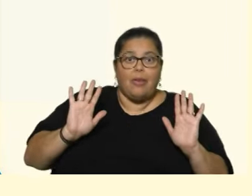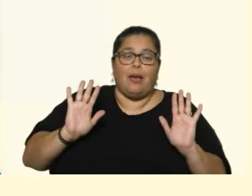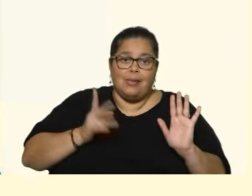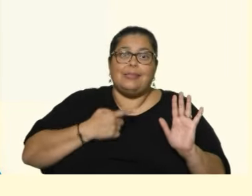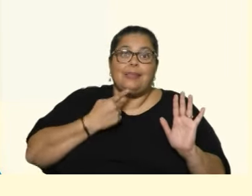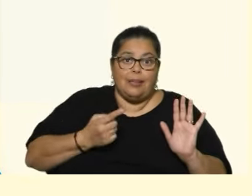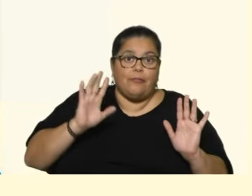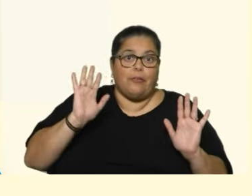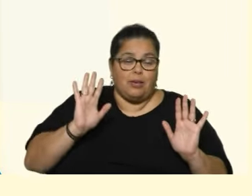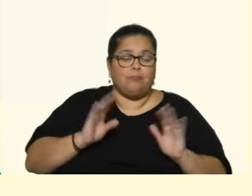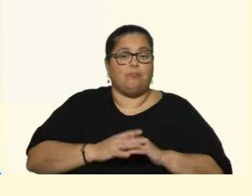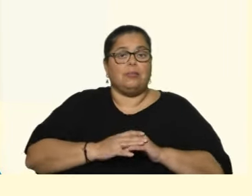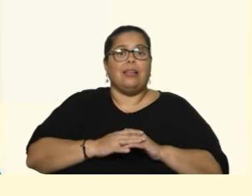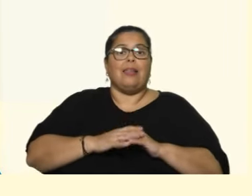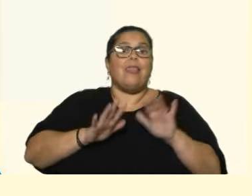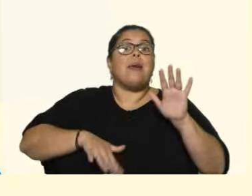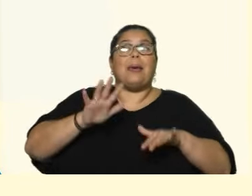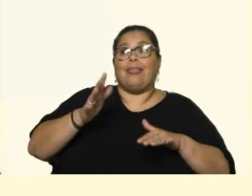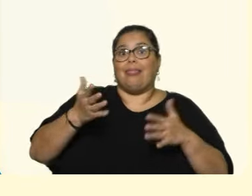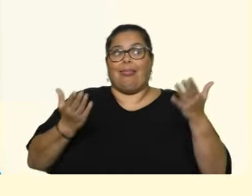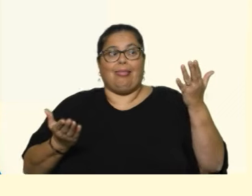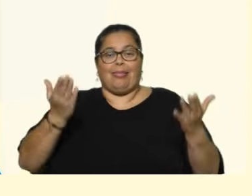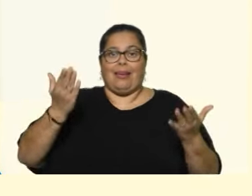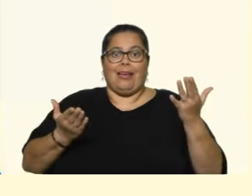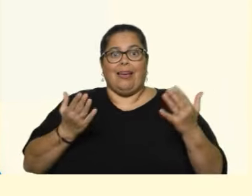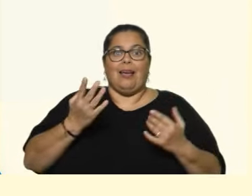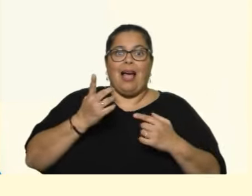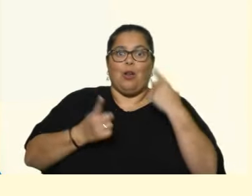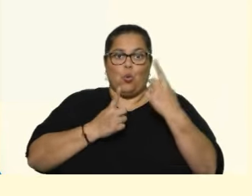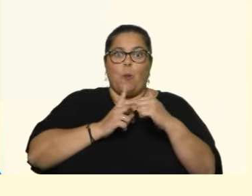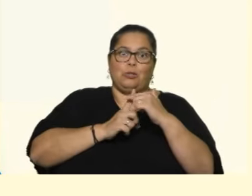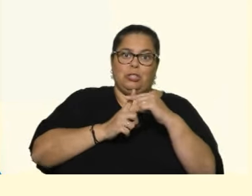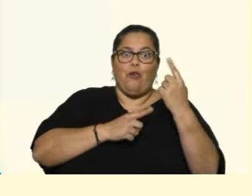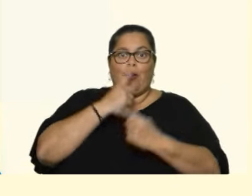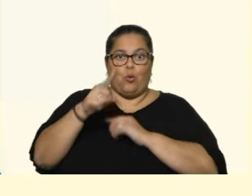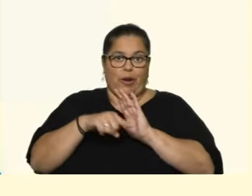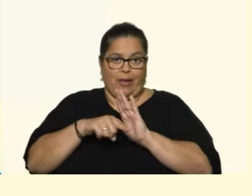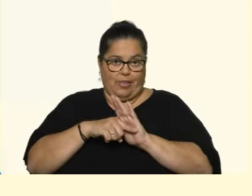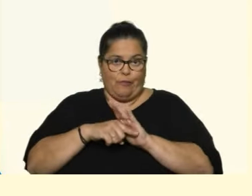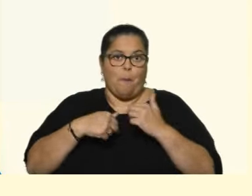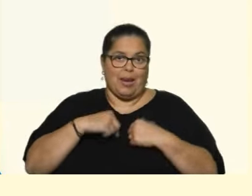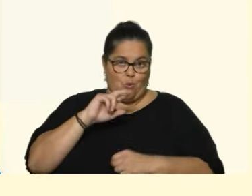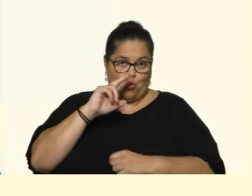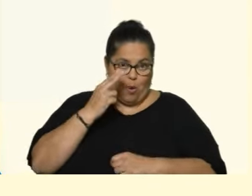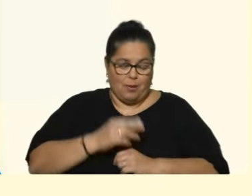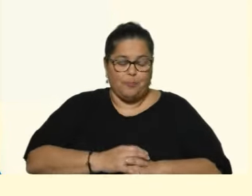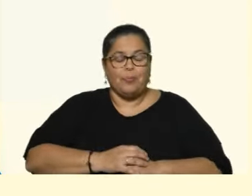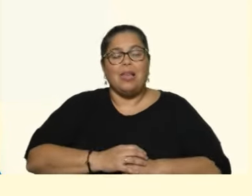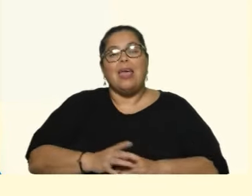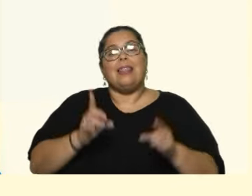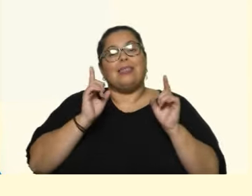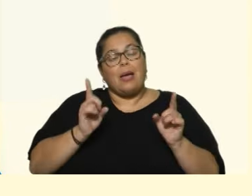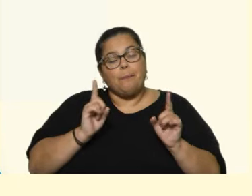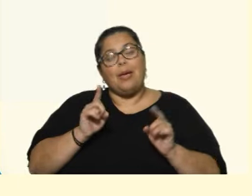me refería en cuanto a esta realidad. Los precios. El precio internacional. Al tratarse de un fuerte productor a nivel global, Brasil